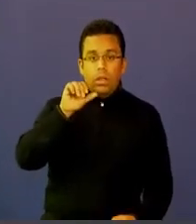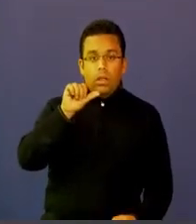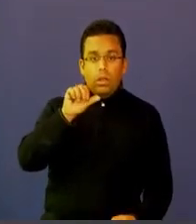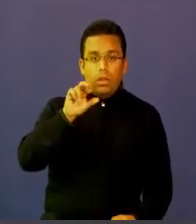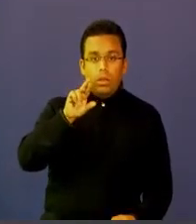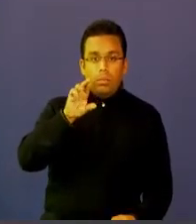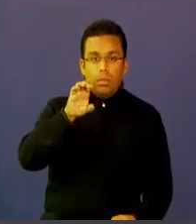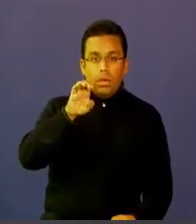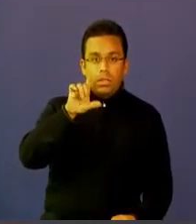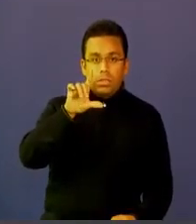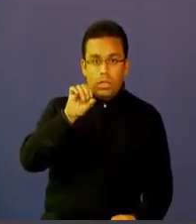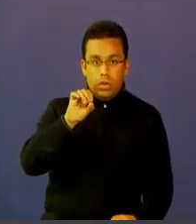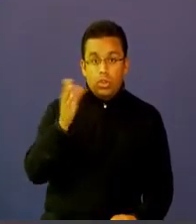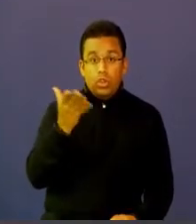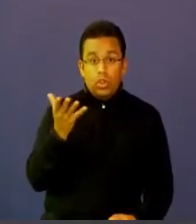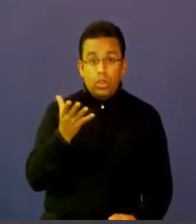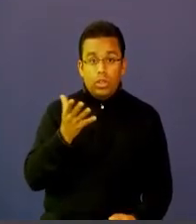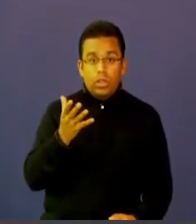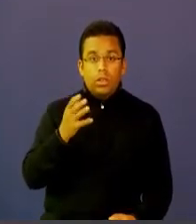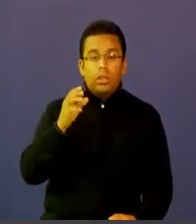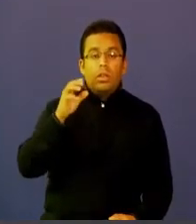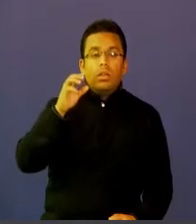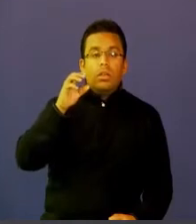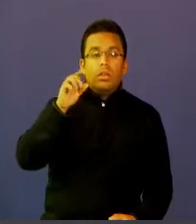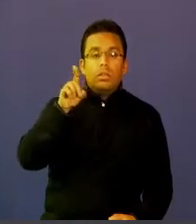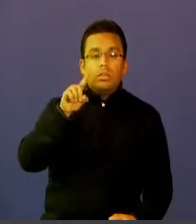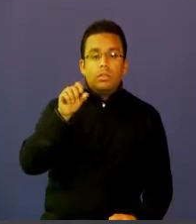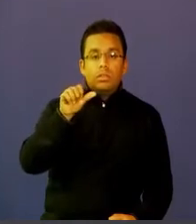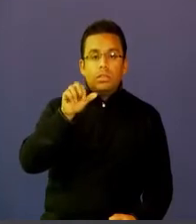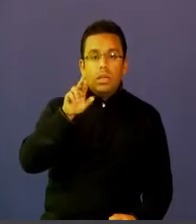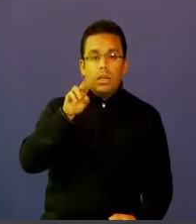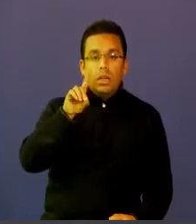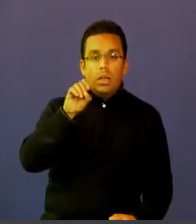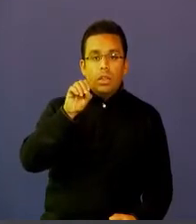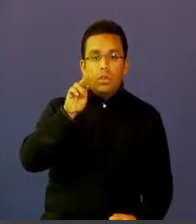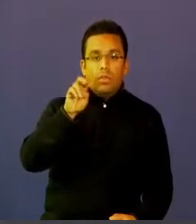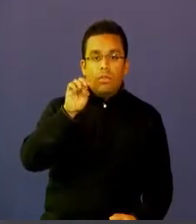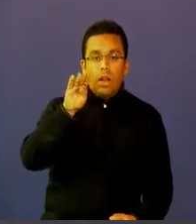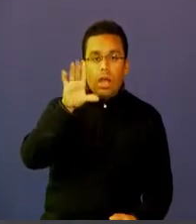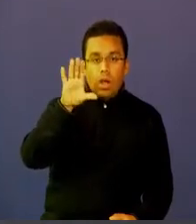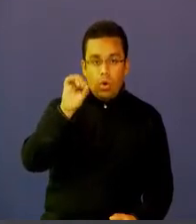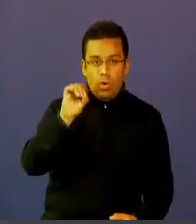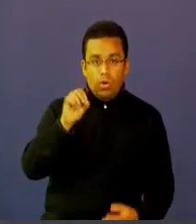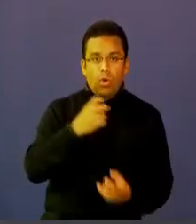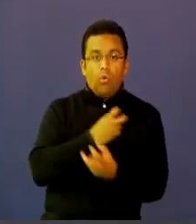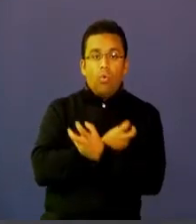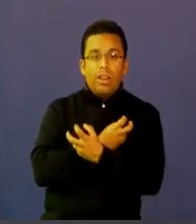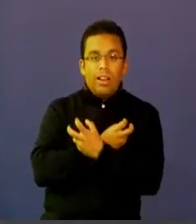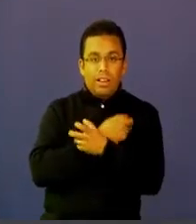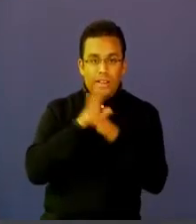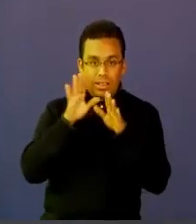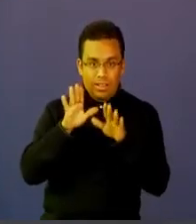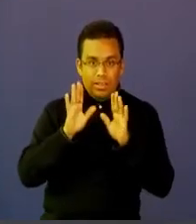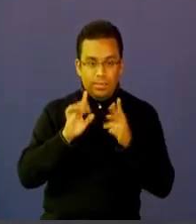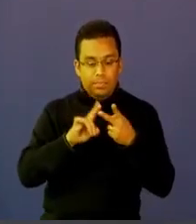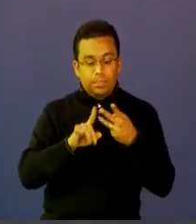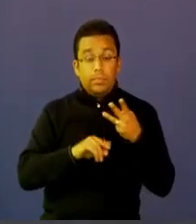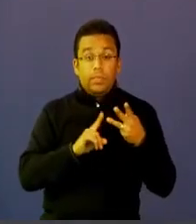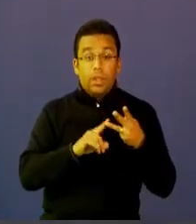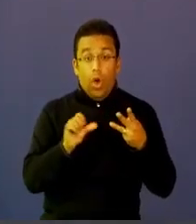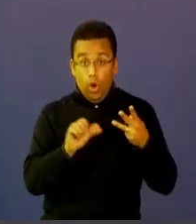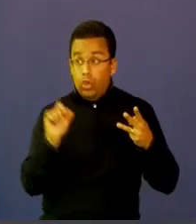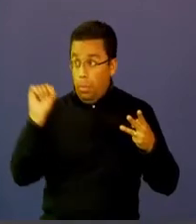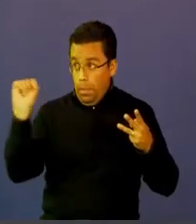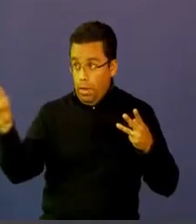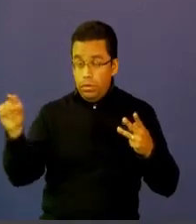Salado Blanco en el Huila él Marcelo está en la institución educativa La Cabaña Andrés Felipe